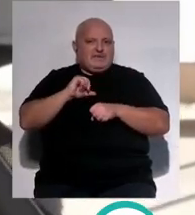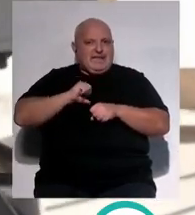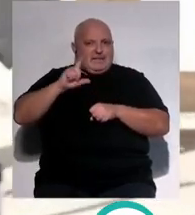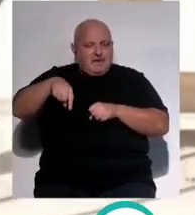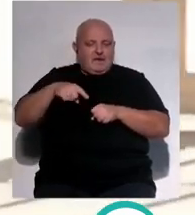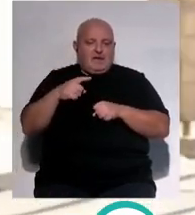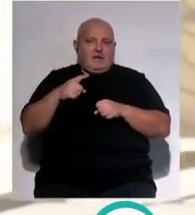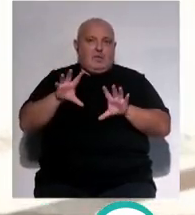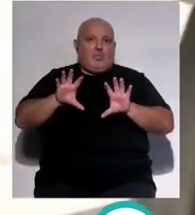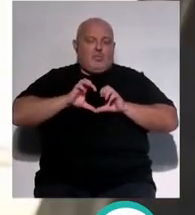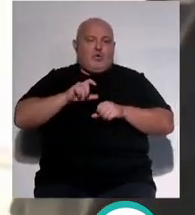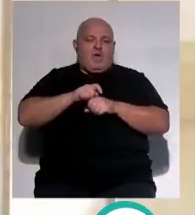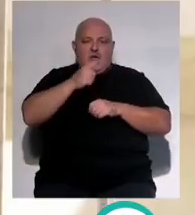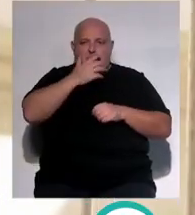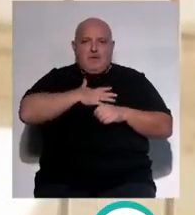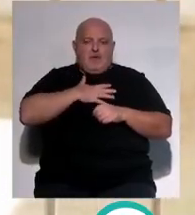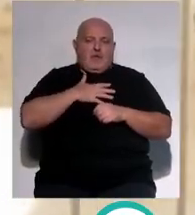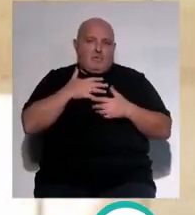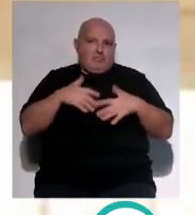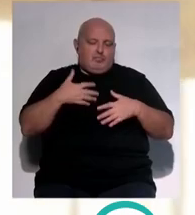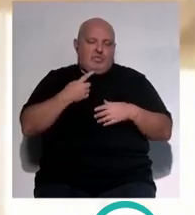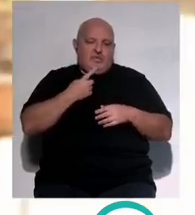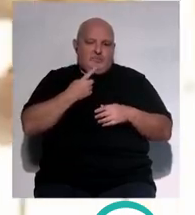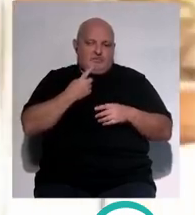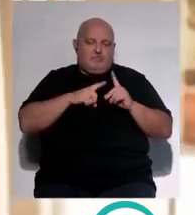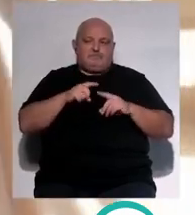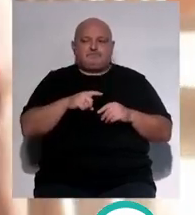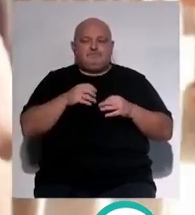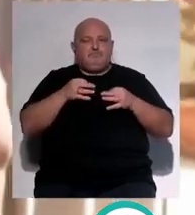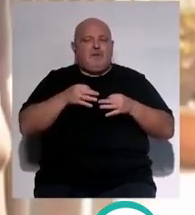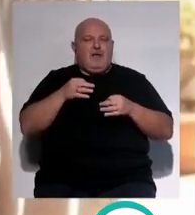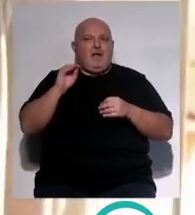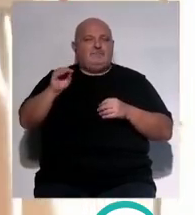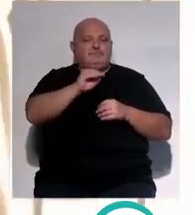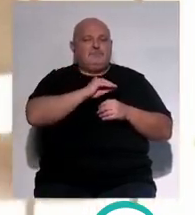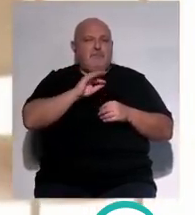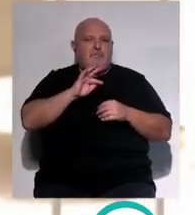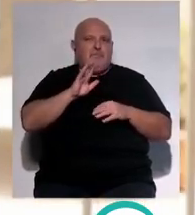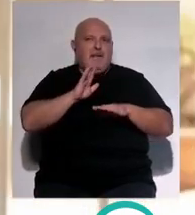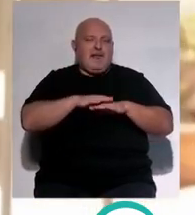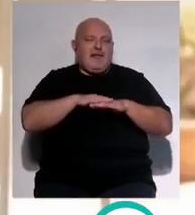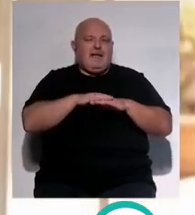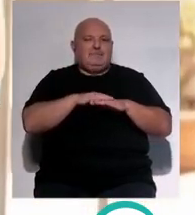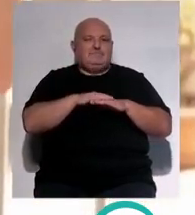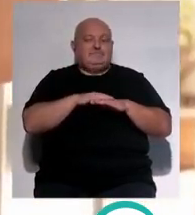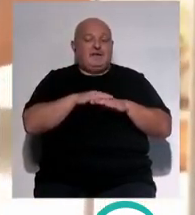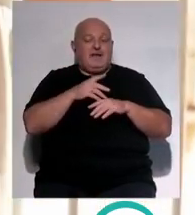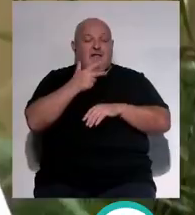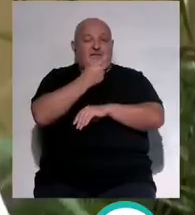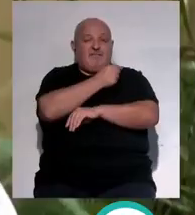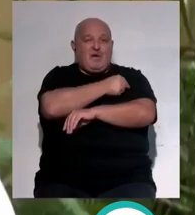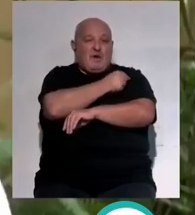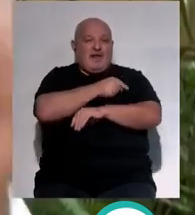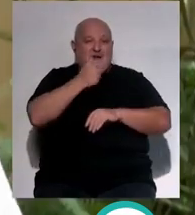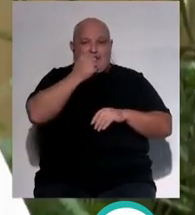el pillar una gripe pues le va a producir una complicación siempre se empiezan a llamar porque claro, la vacunación no